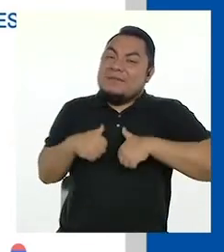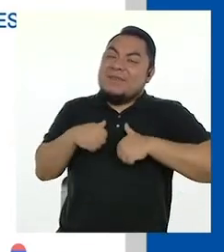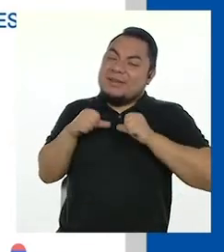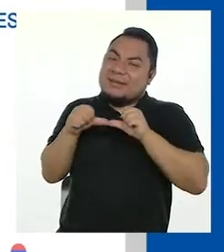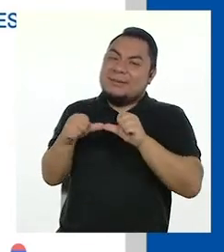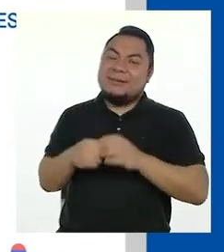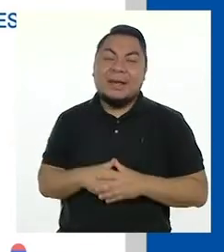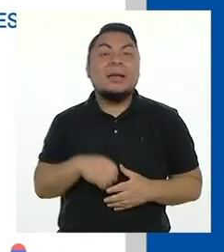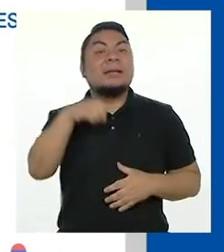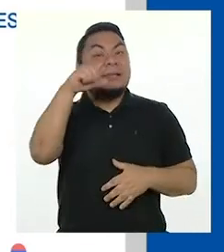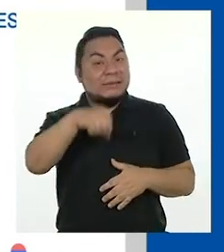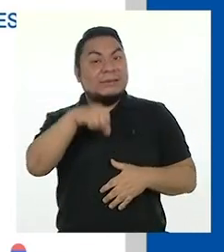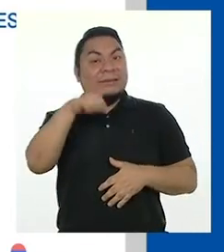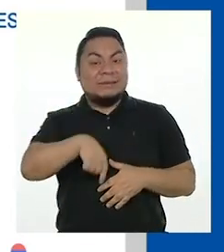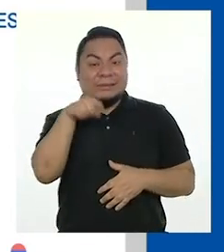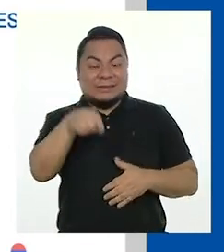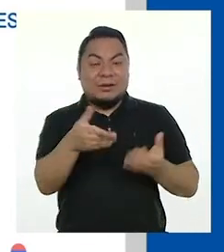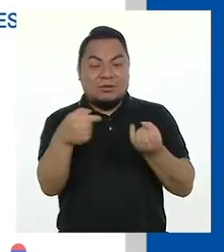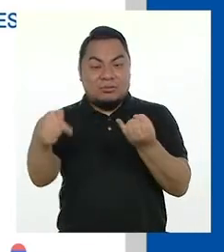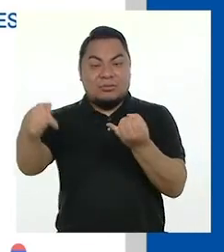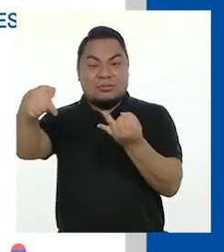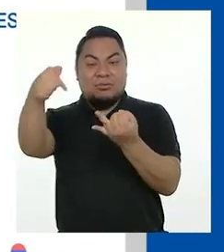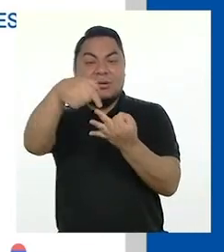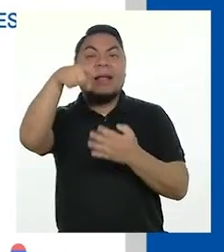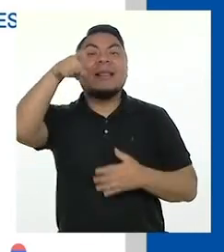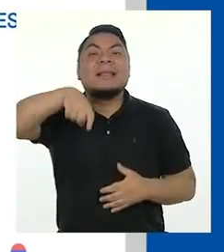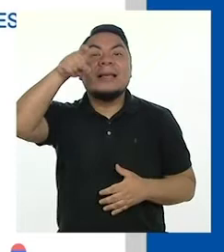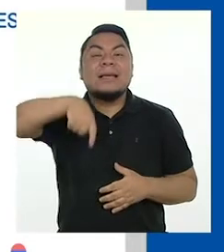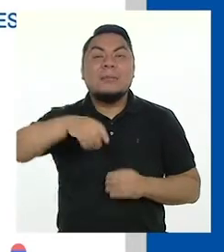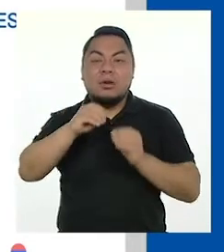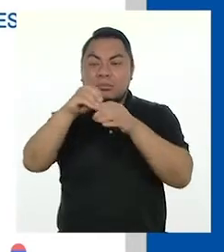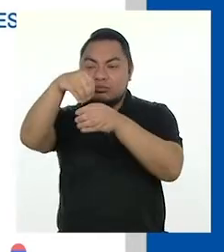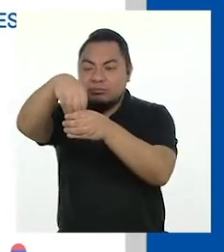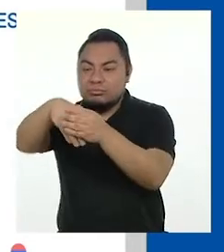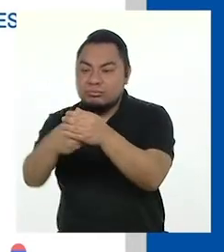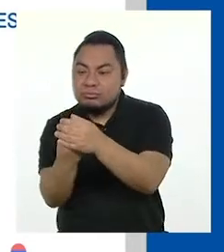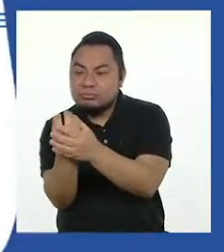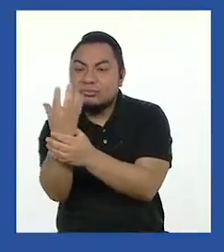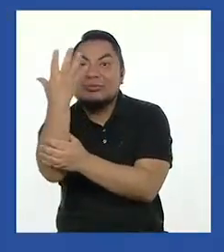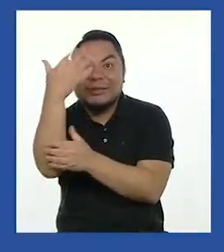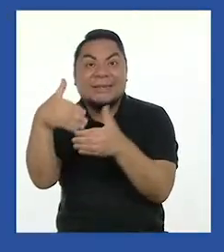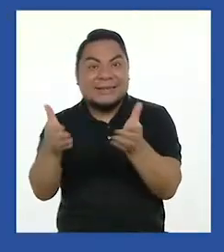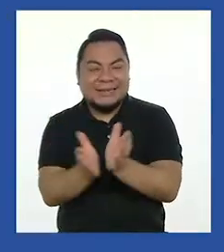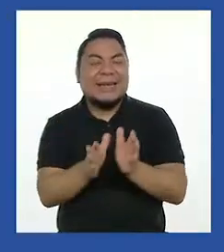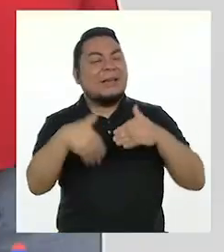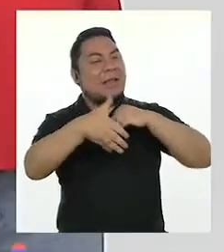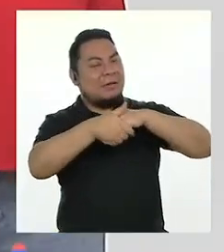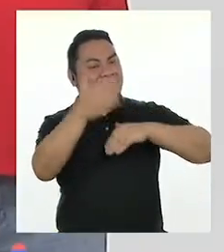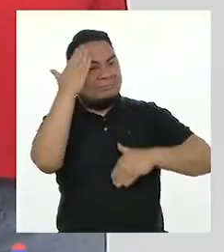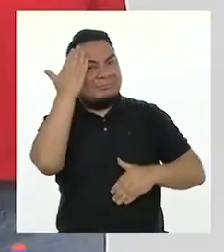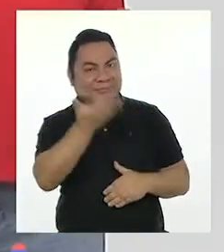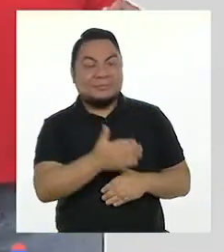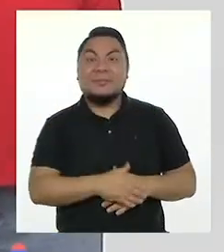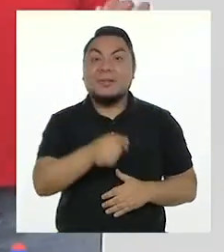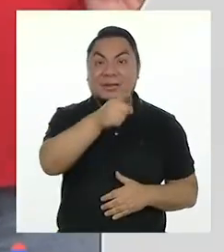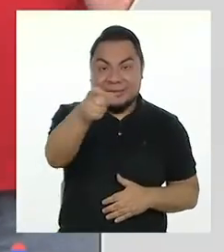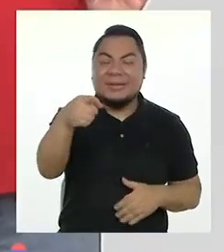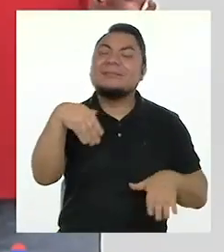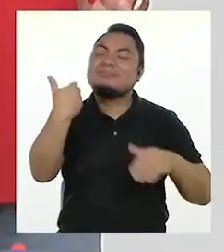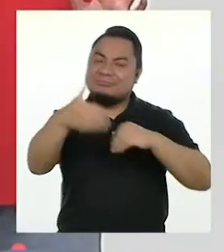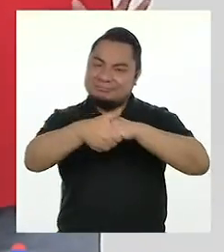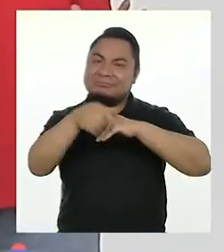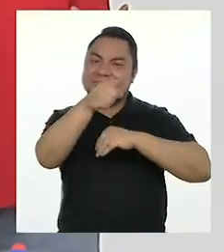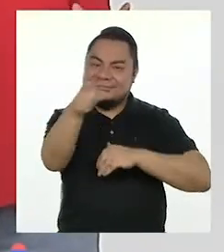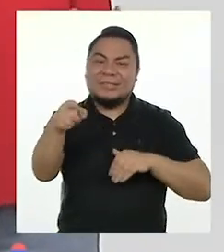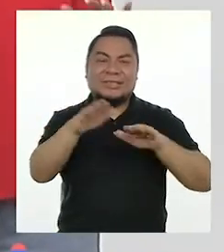Sí, son los materiales que se necesitan para cultivar una planta. ¡Felicitaciones, Chancay! Y a ustedes también,